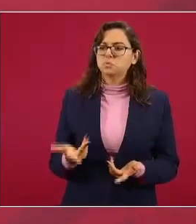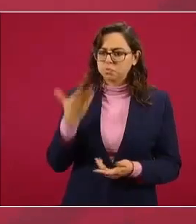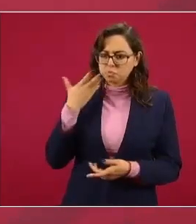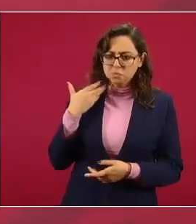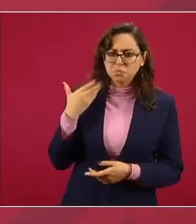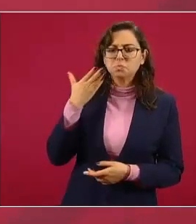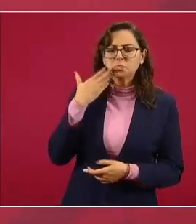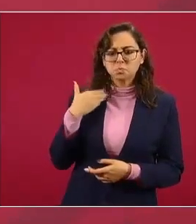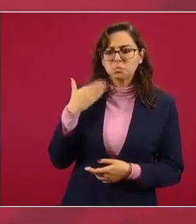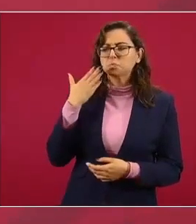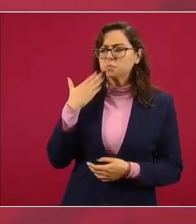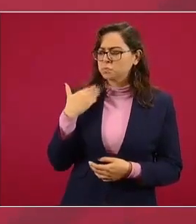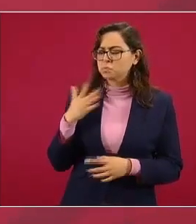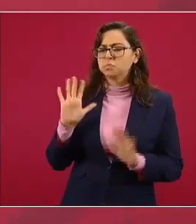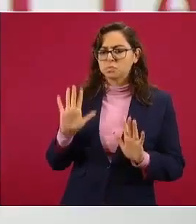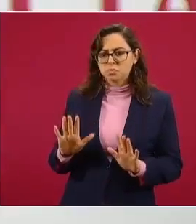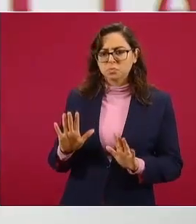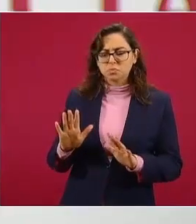actuó de inmediato